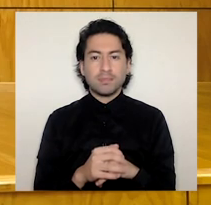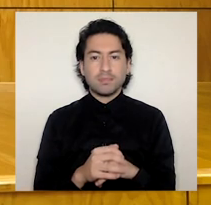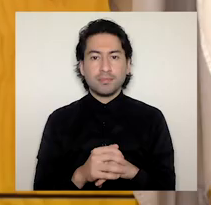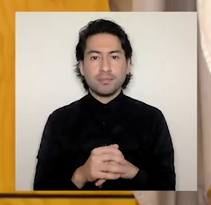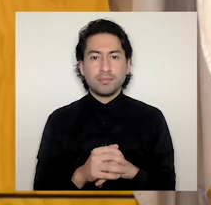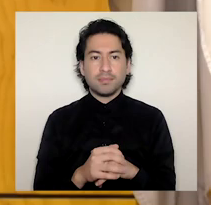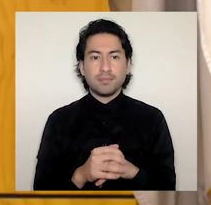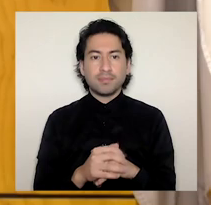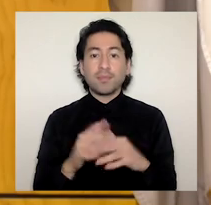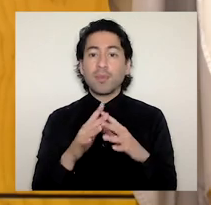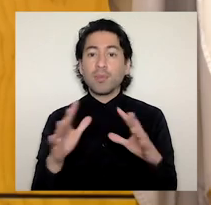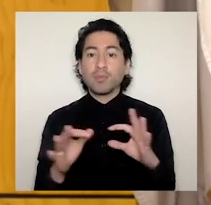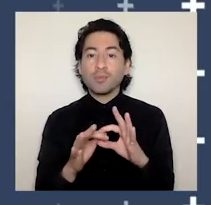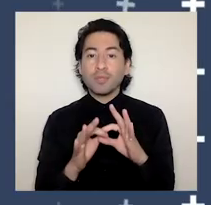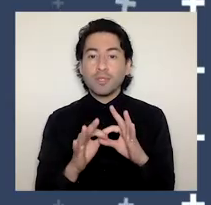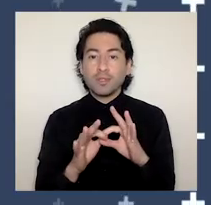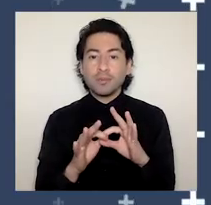Muchas gracias.